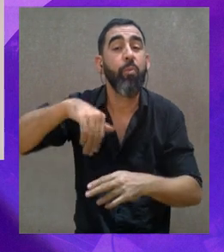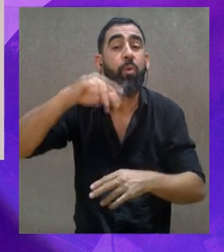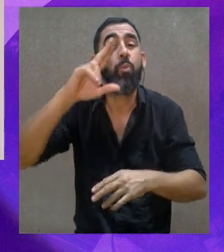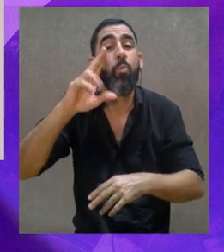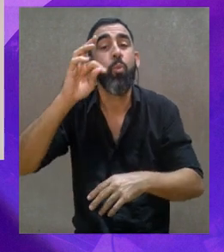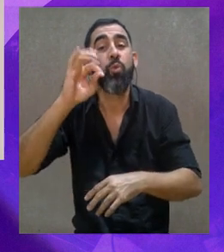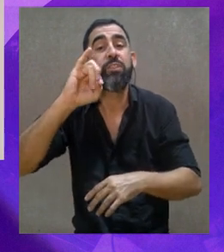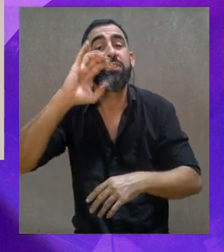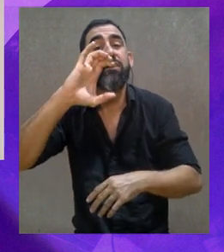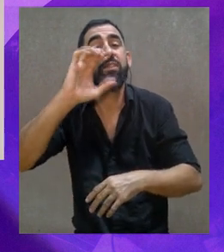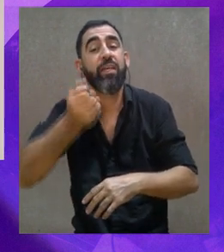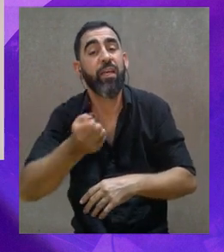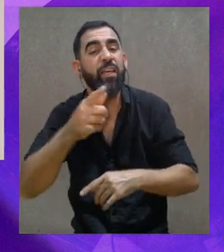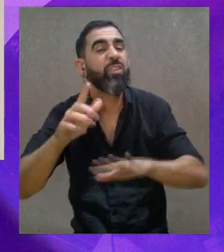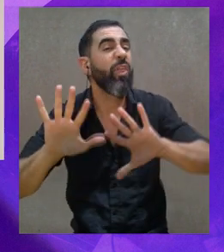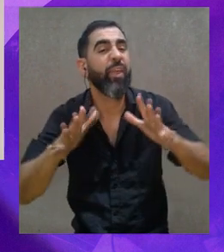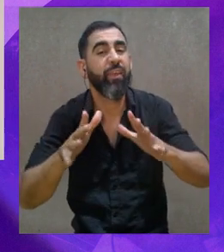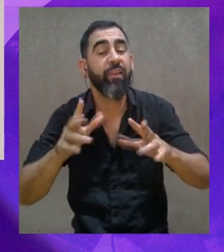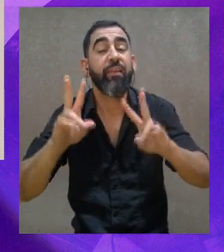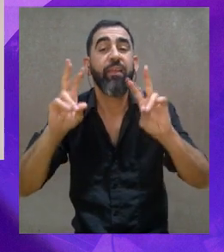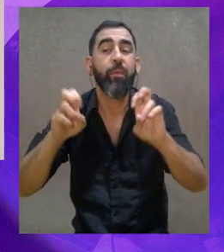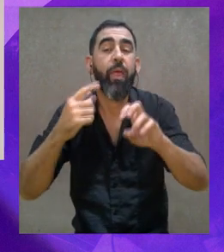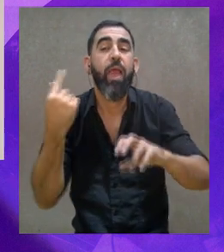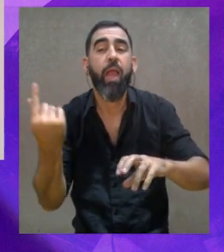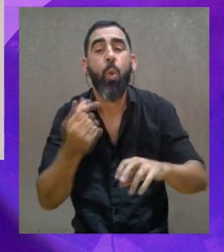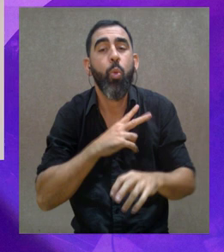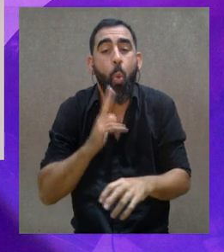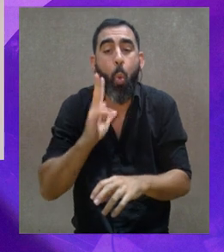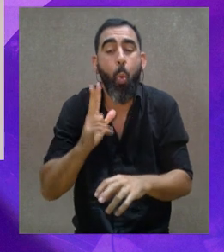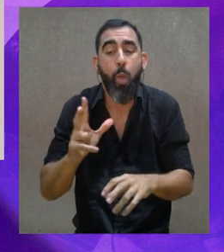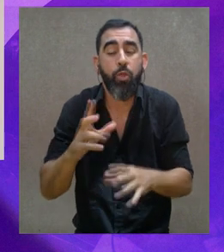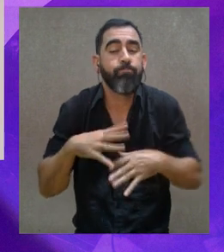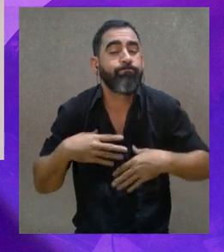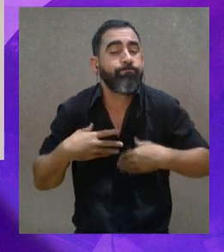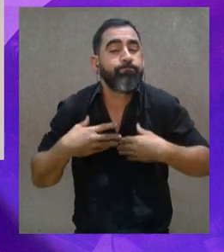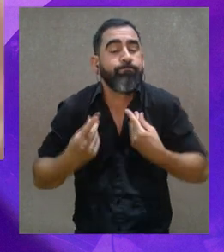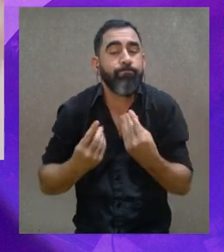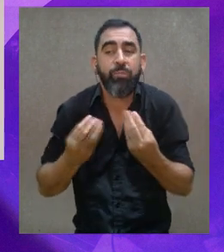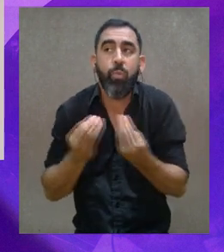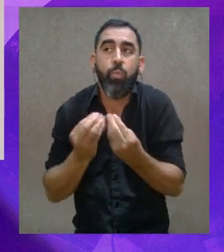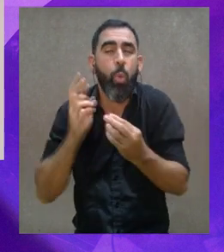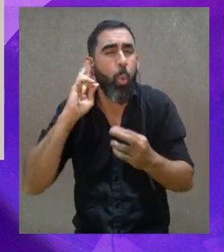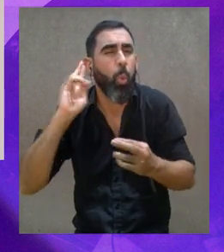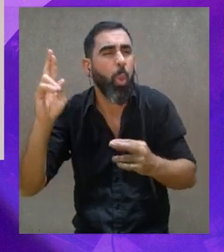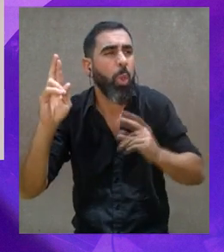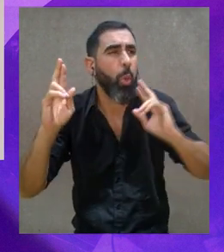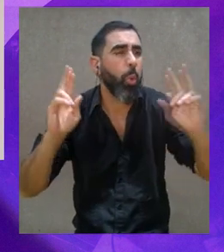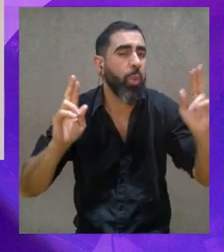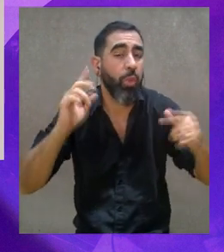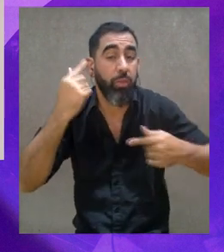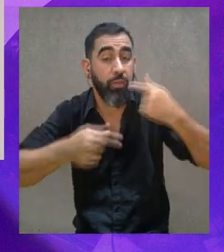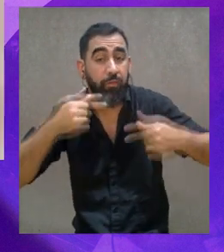es el efecto, o es la interpretación que el humano le da a una cantidad de sonidos